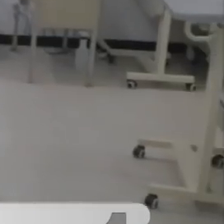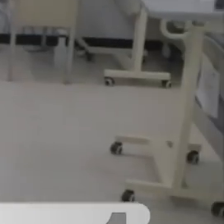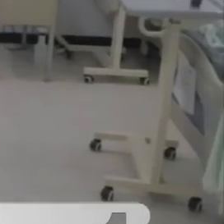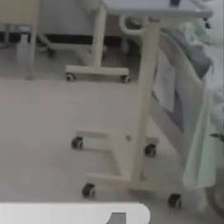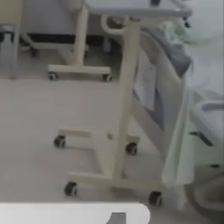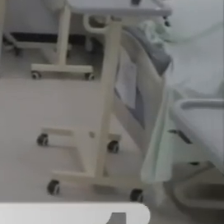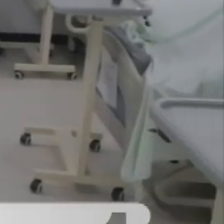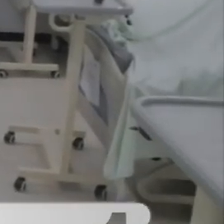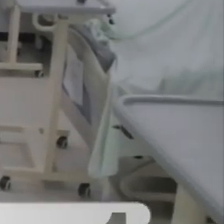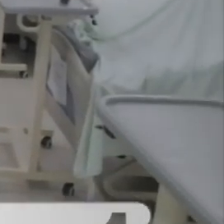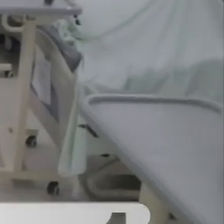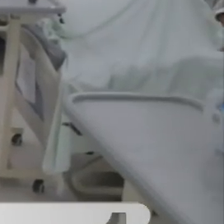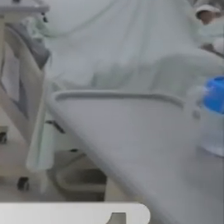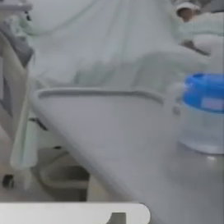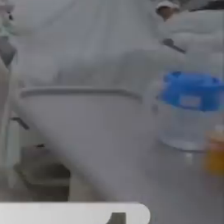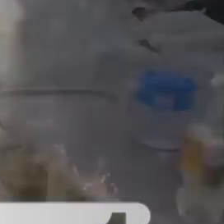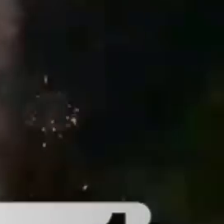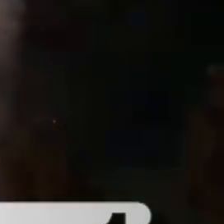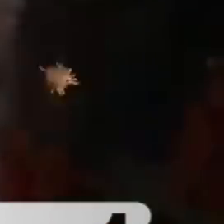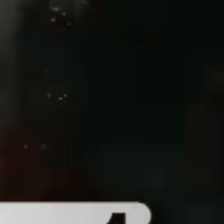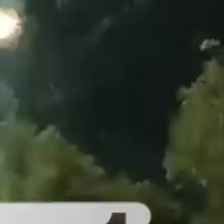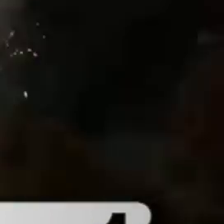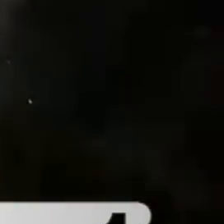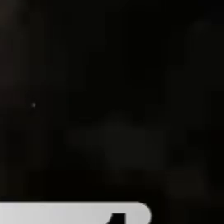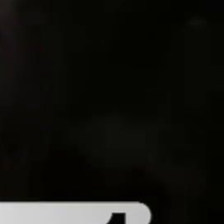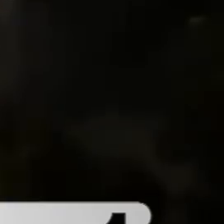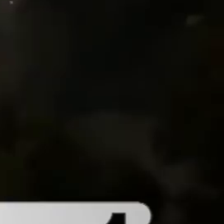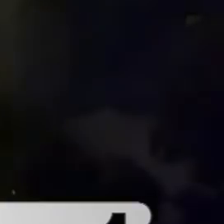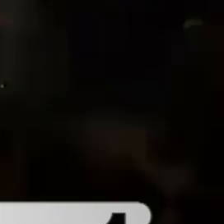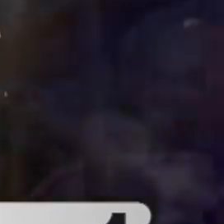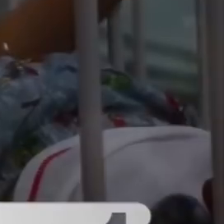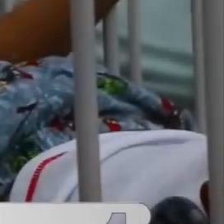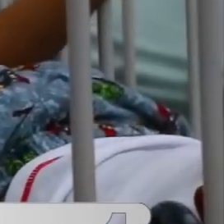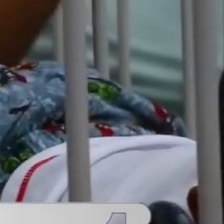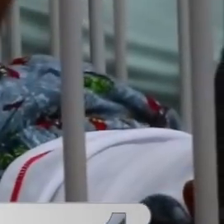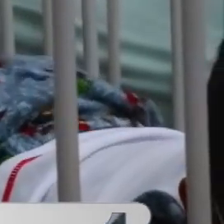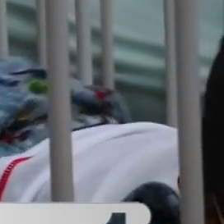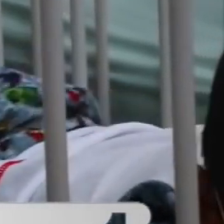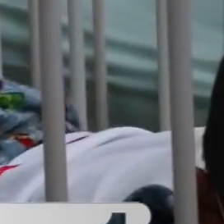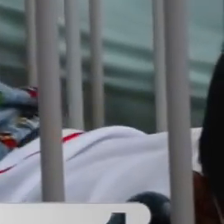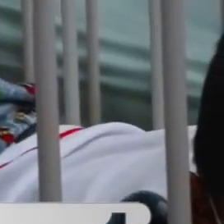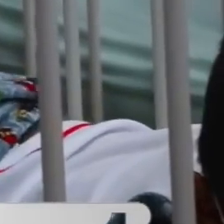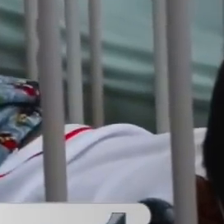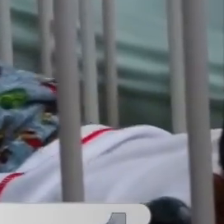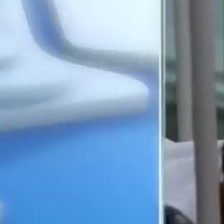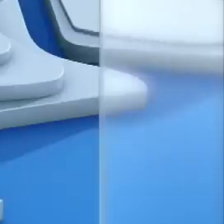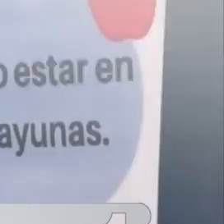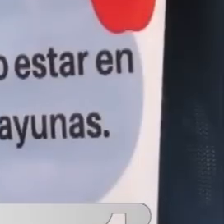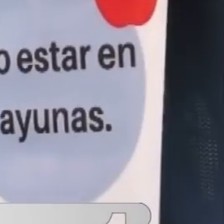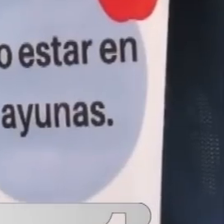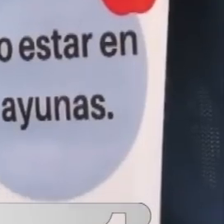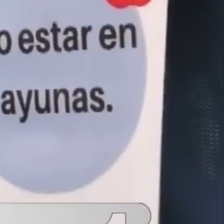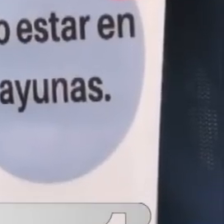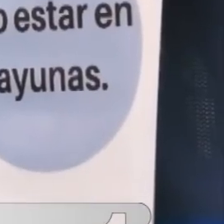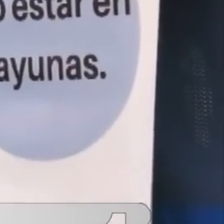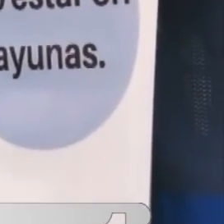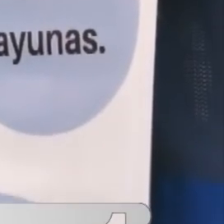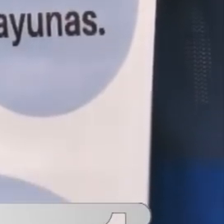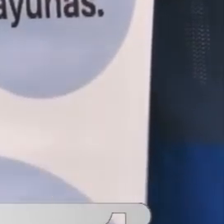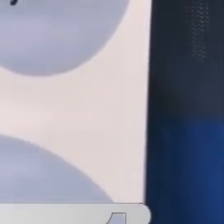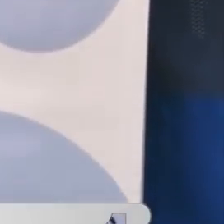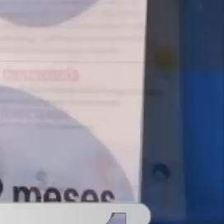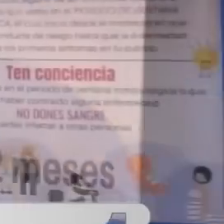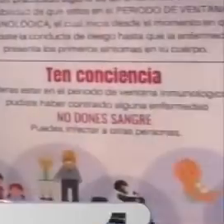Ya son 346 lesionados por uso de pólvora, 129 menores de edad. Cada día se